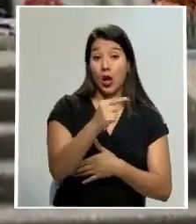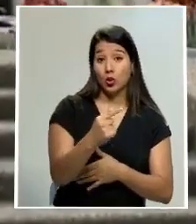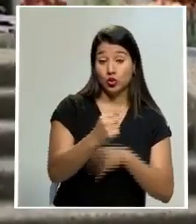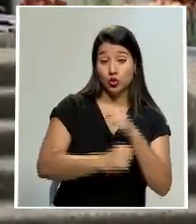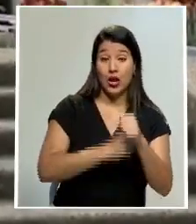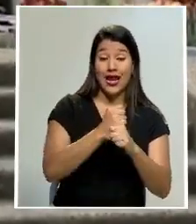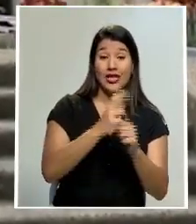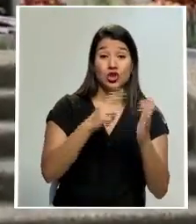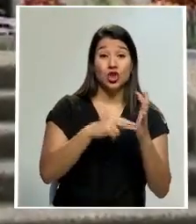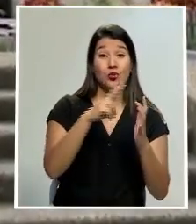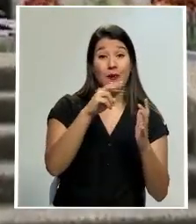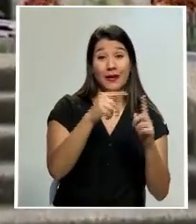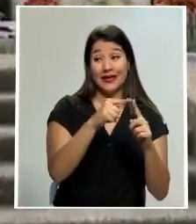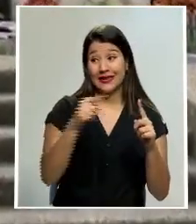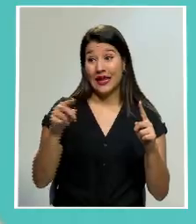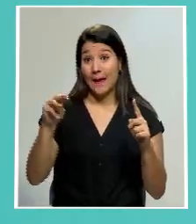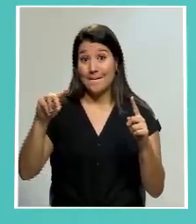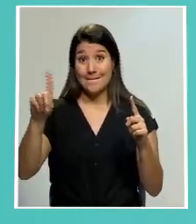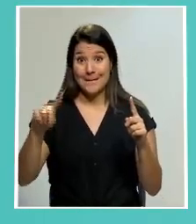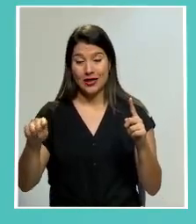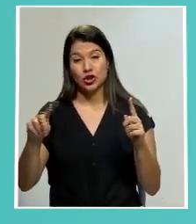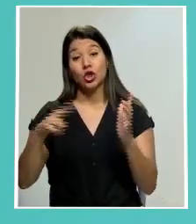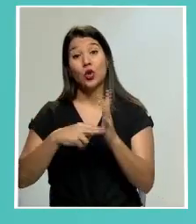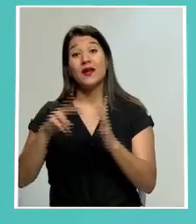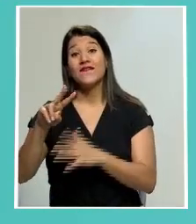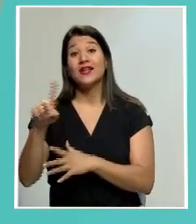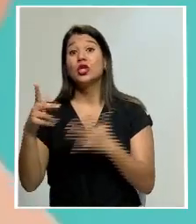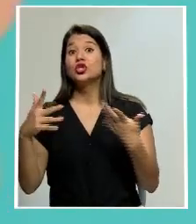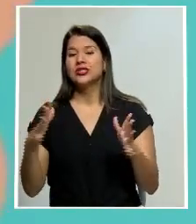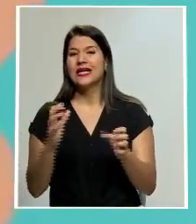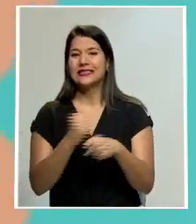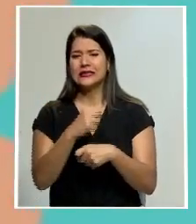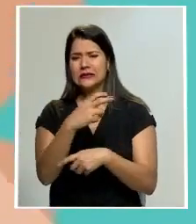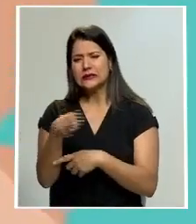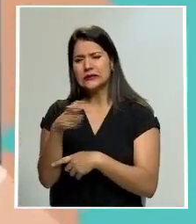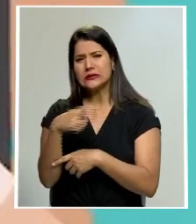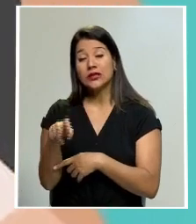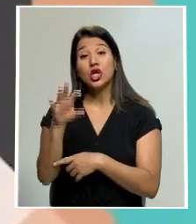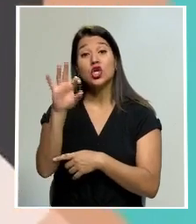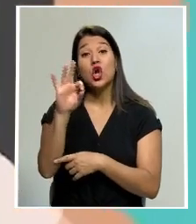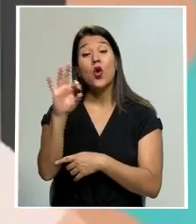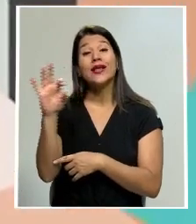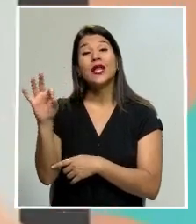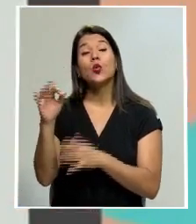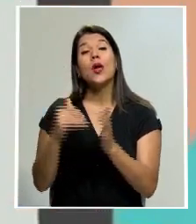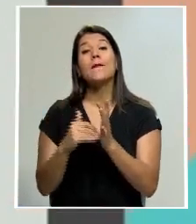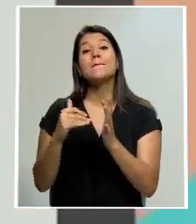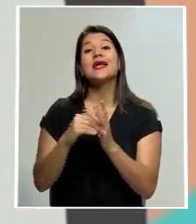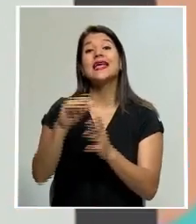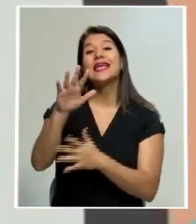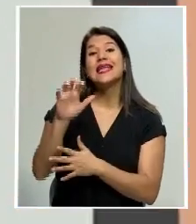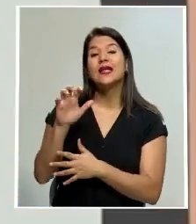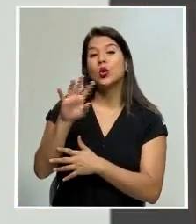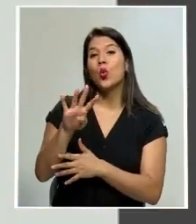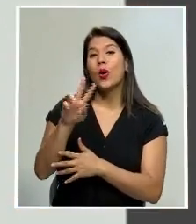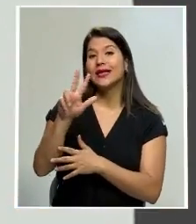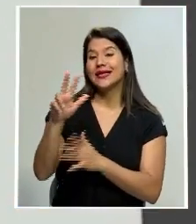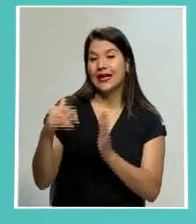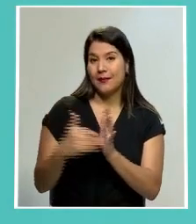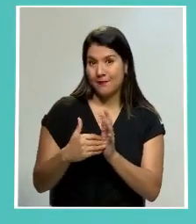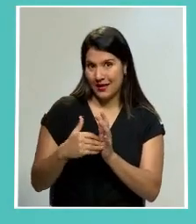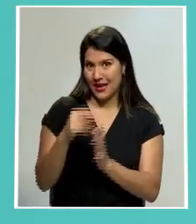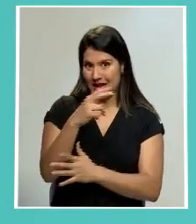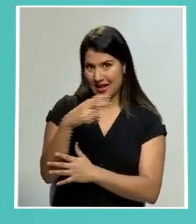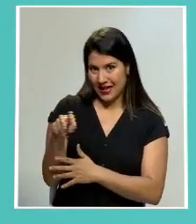2020 a marzo del 2021 se han ejecutado más de 99.543.000 transacciones,